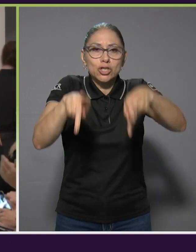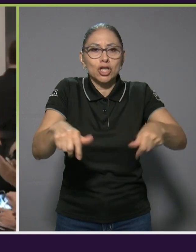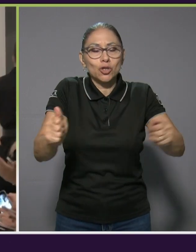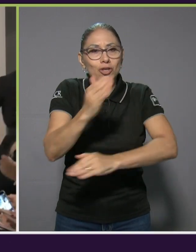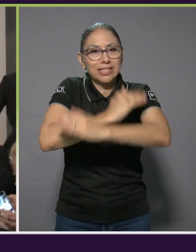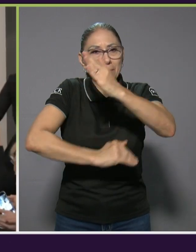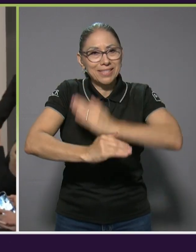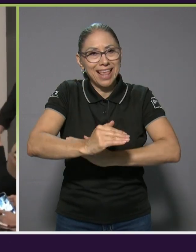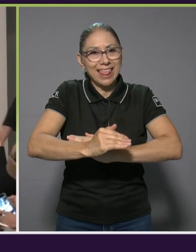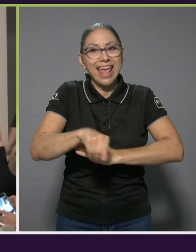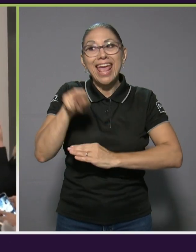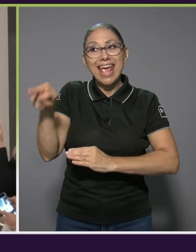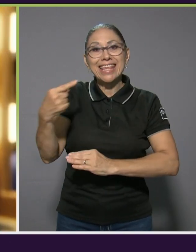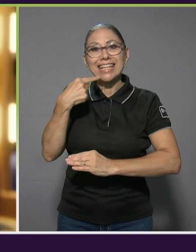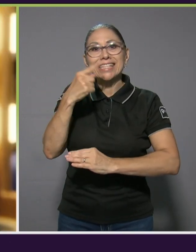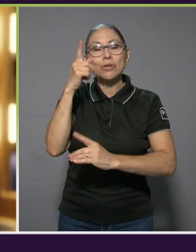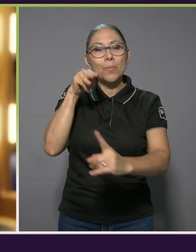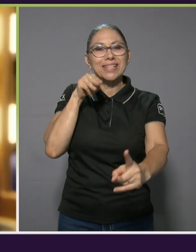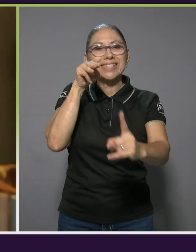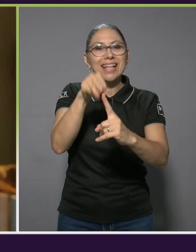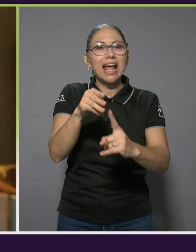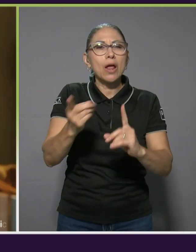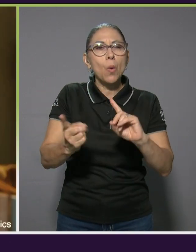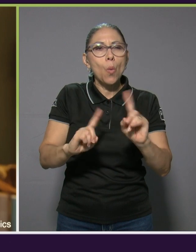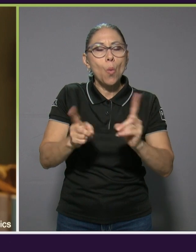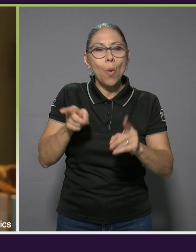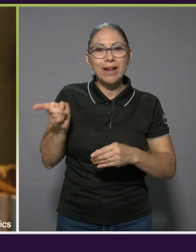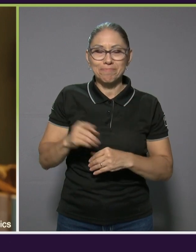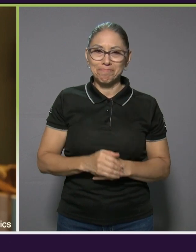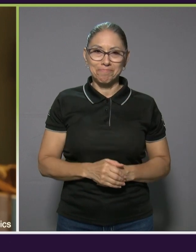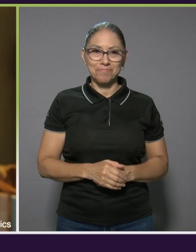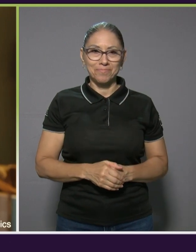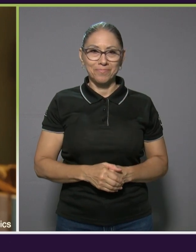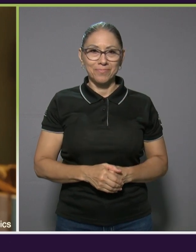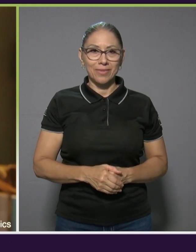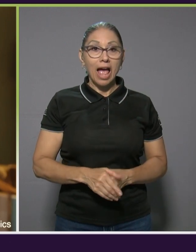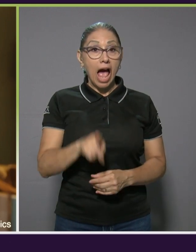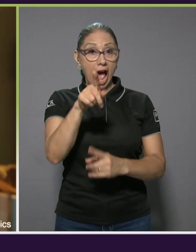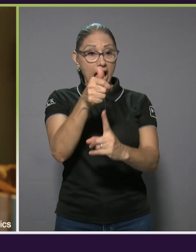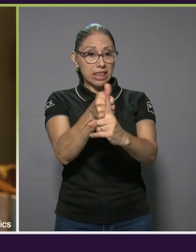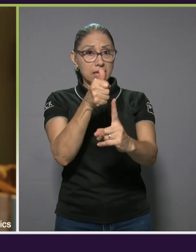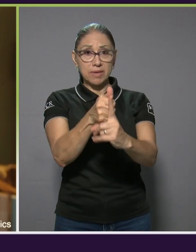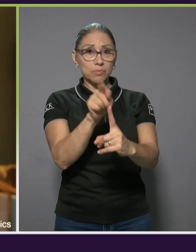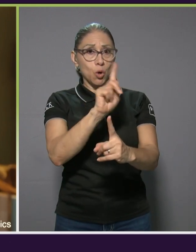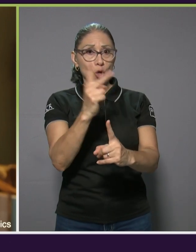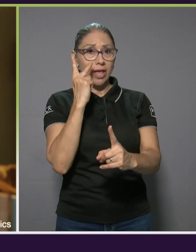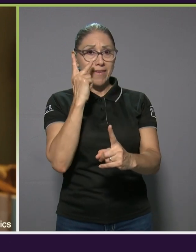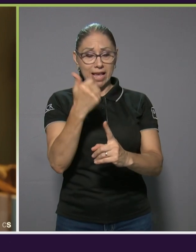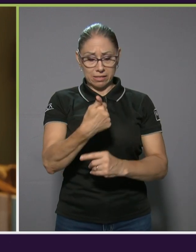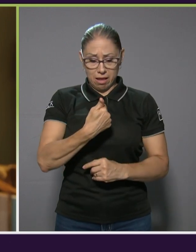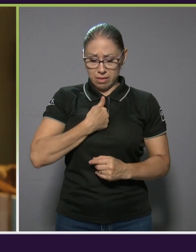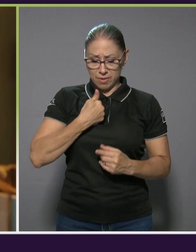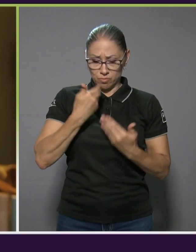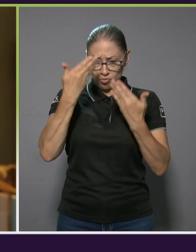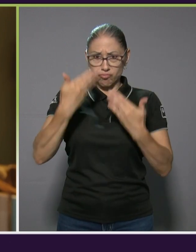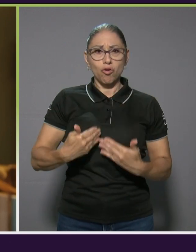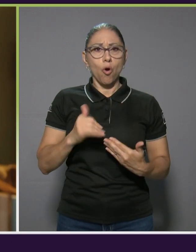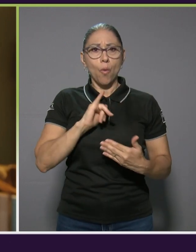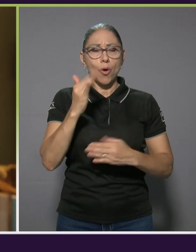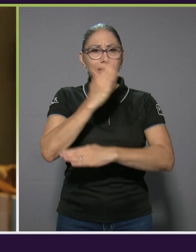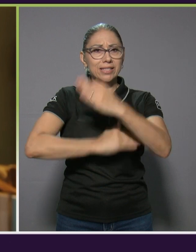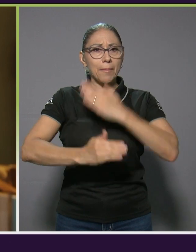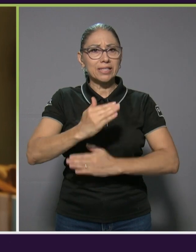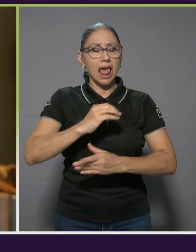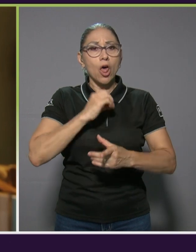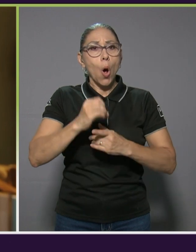les envía este mensaje. No te veas a ti mismo como tu discapacidad, ni mucho menos temidas por